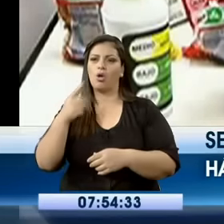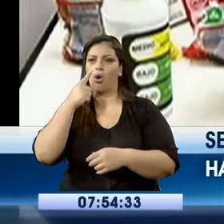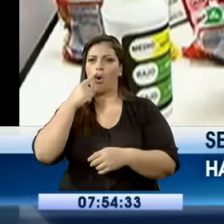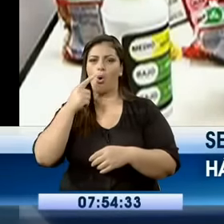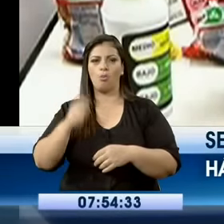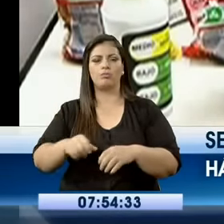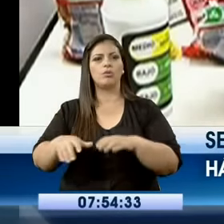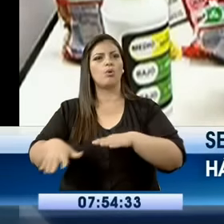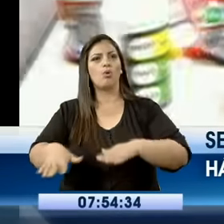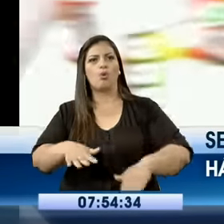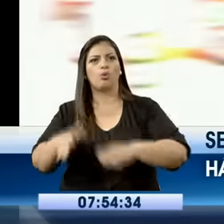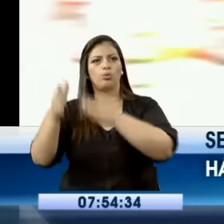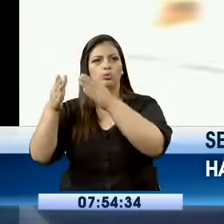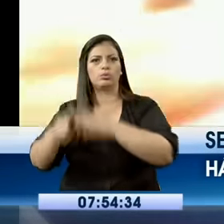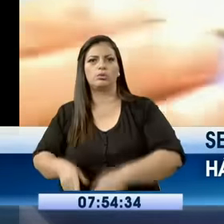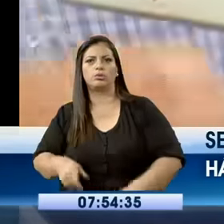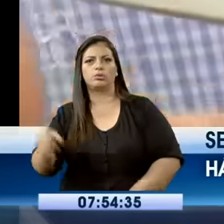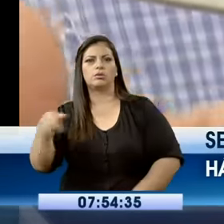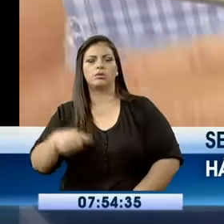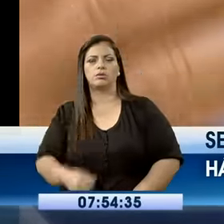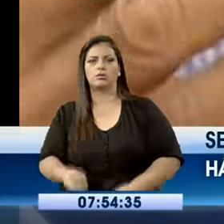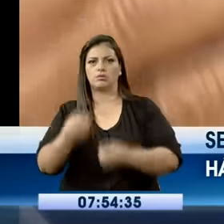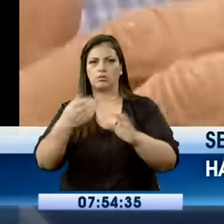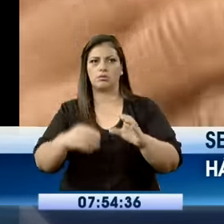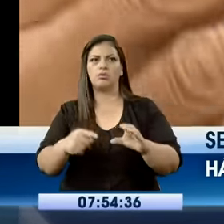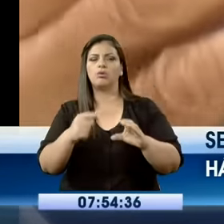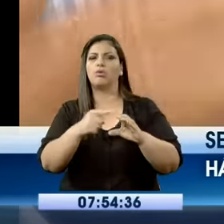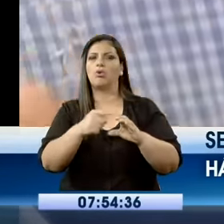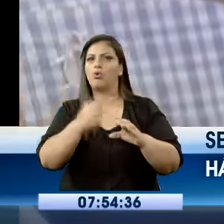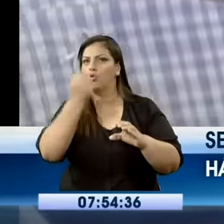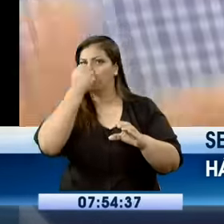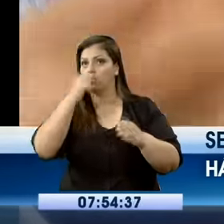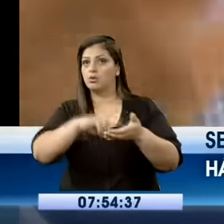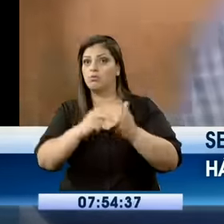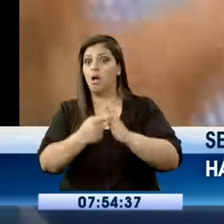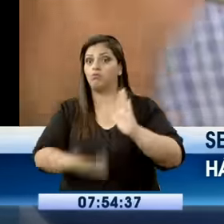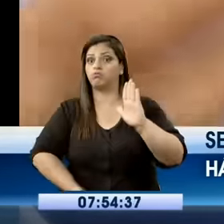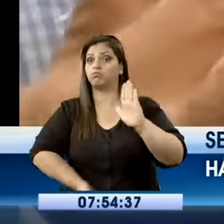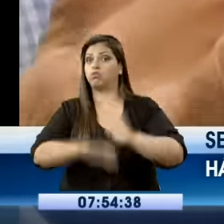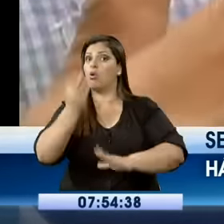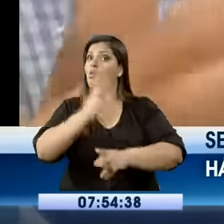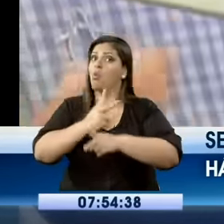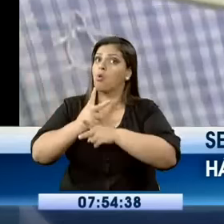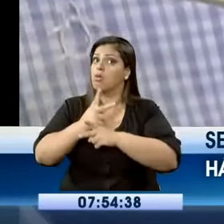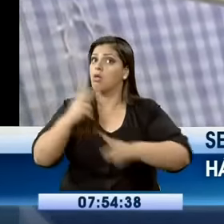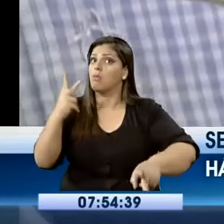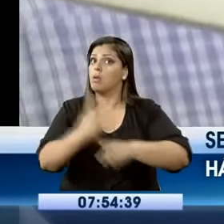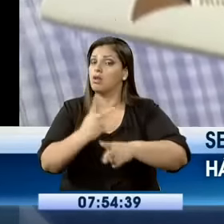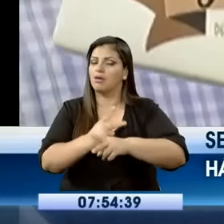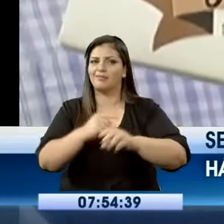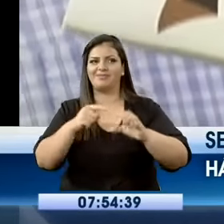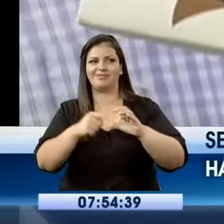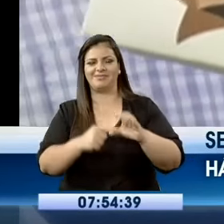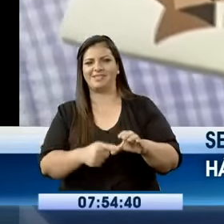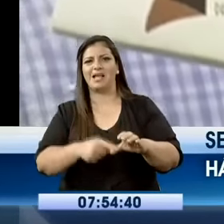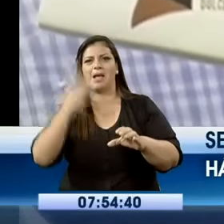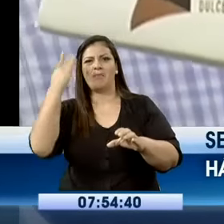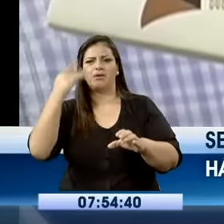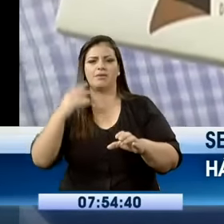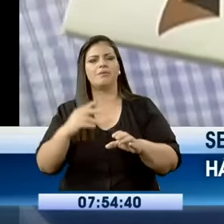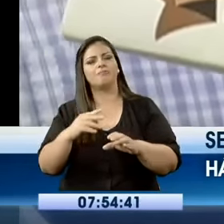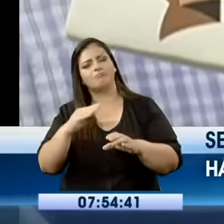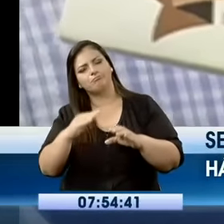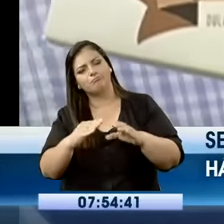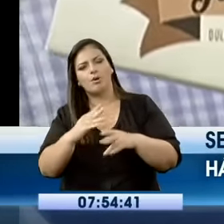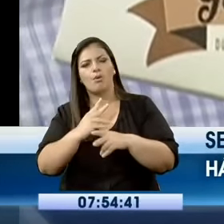seleccionar nuestros alimentos. El rojo es detente, para. Aquí hay riesgo. El amarillo es preventivo. Tengo